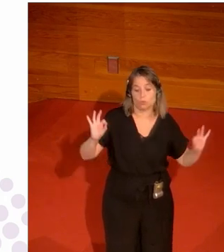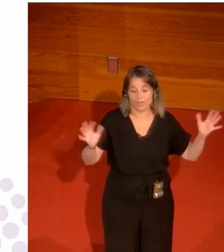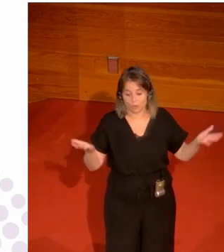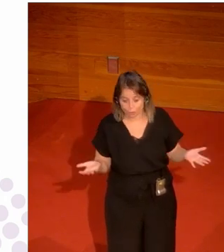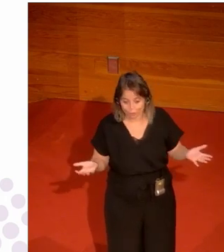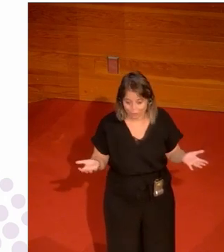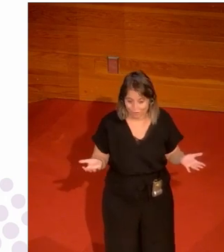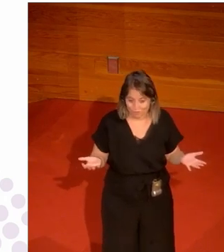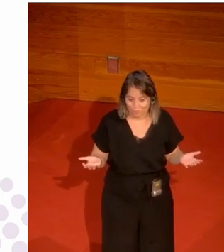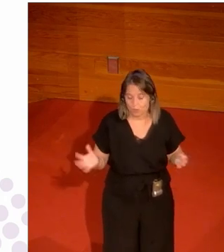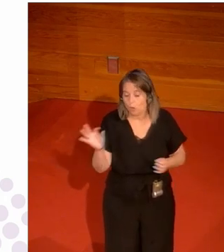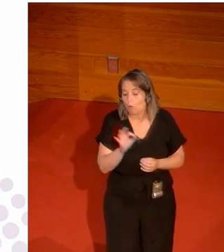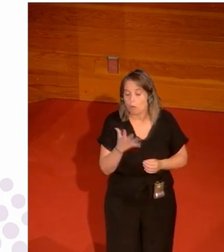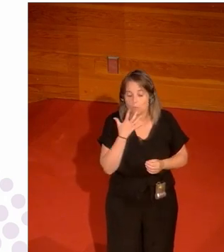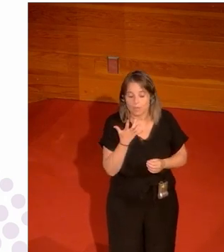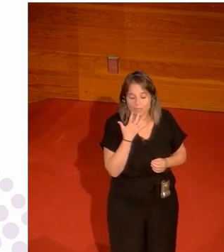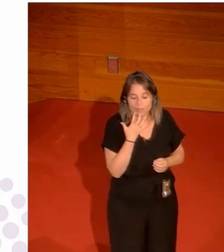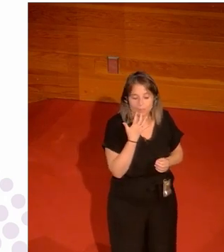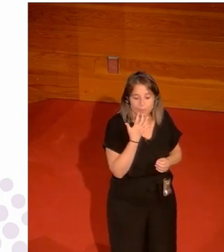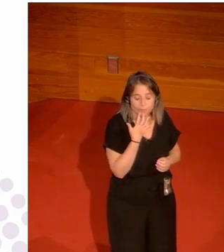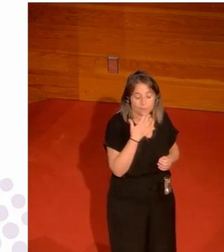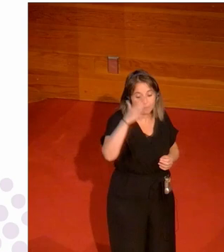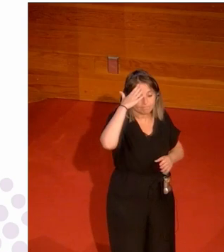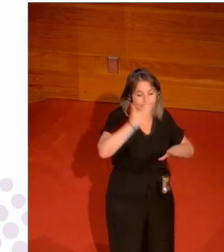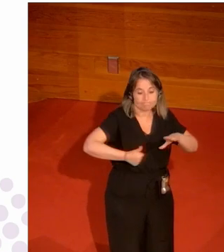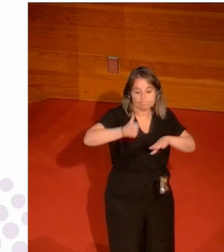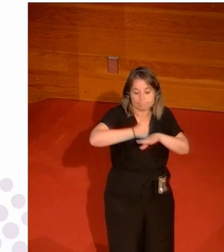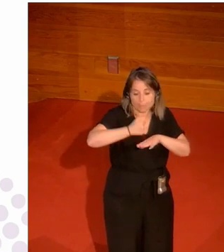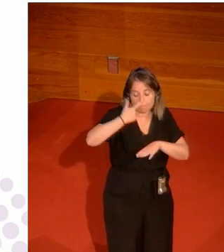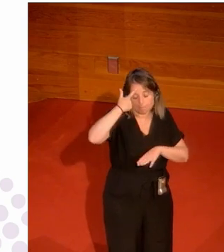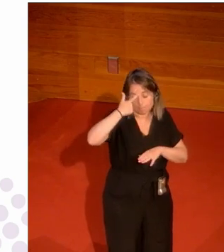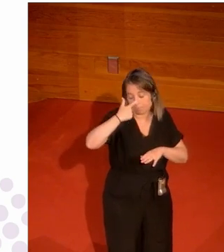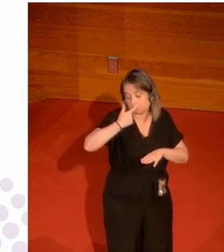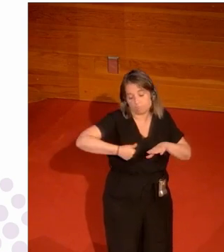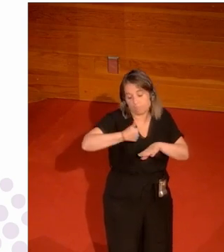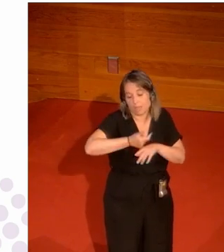o que el que está en la cabeza de ese periódico no se da cuenta de